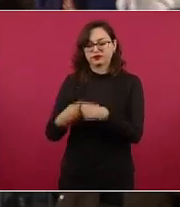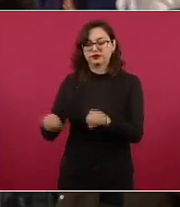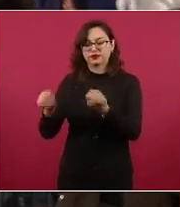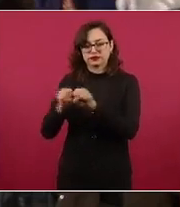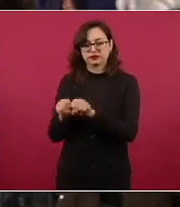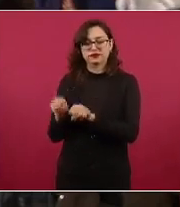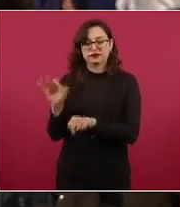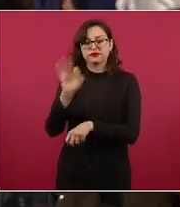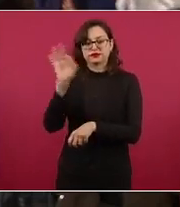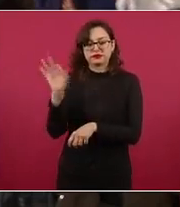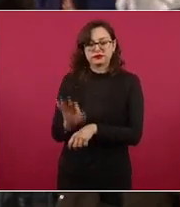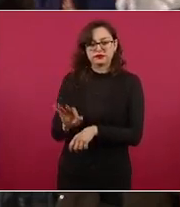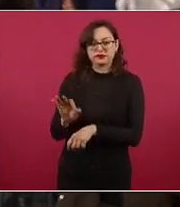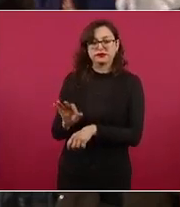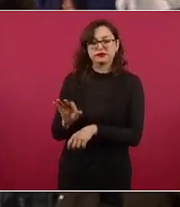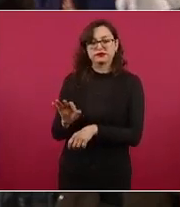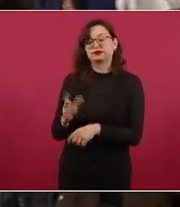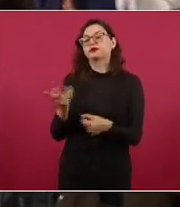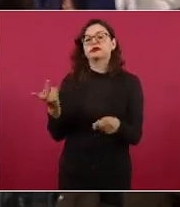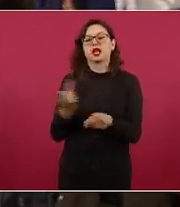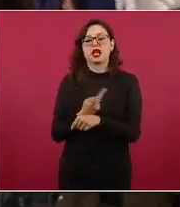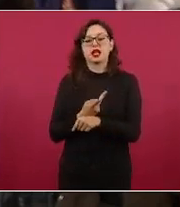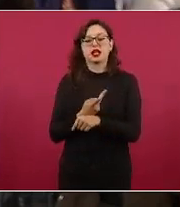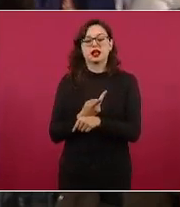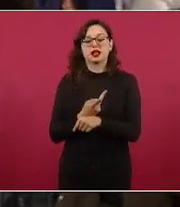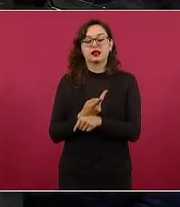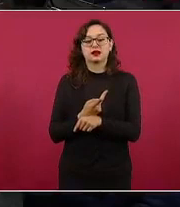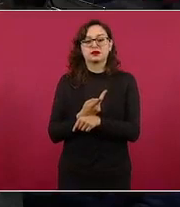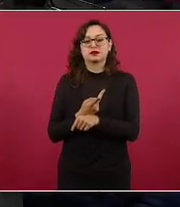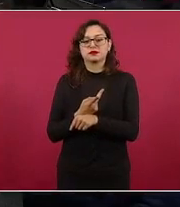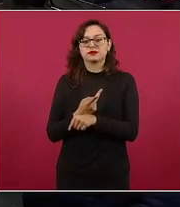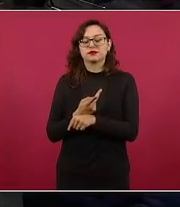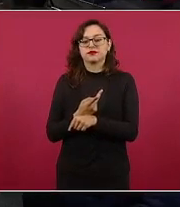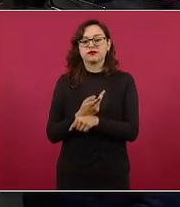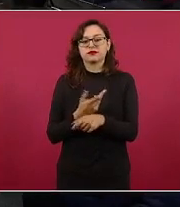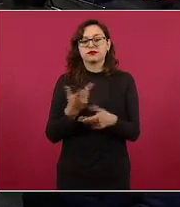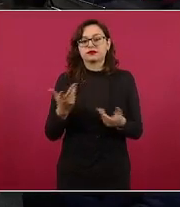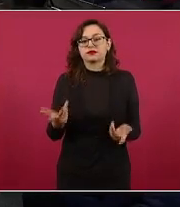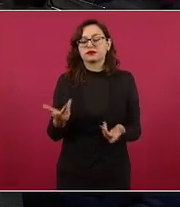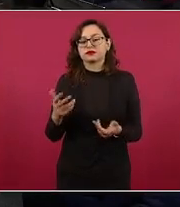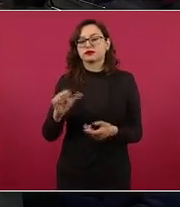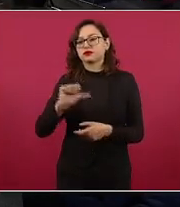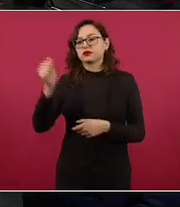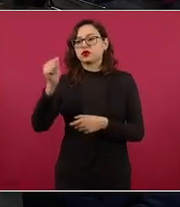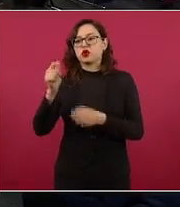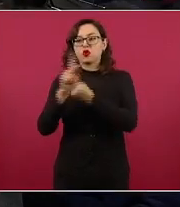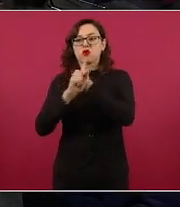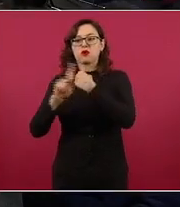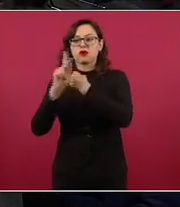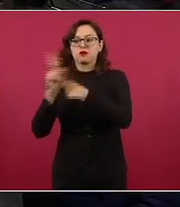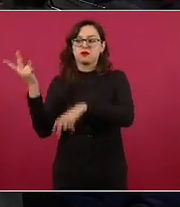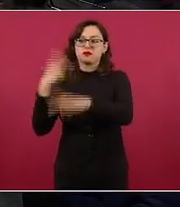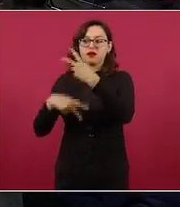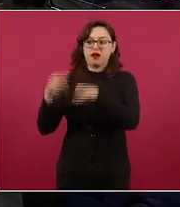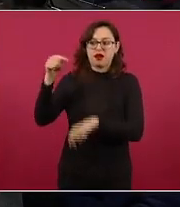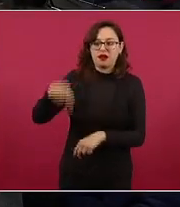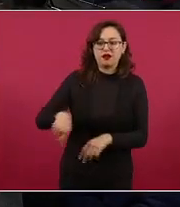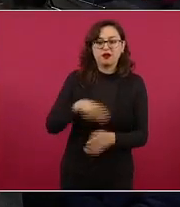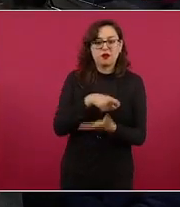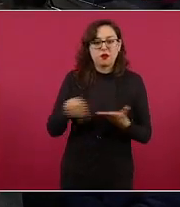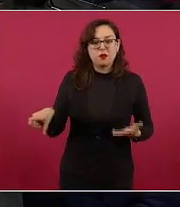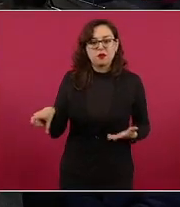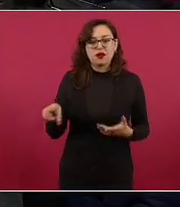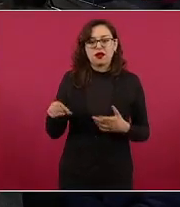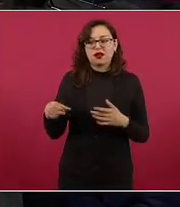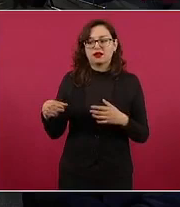porque pues sabemos que los extranjeros no pueden comprar como propiedades en estas zonas y la